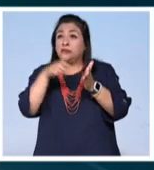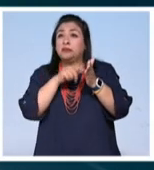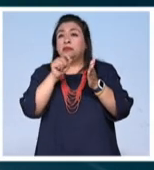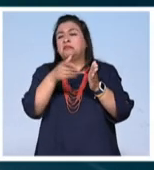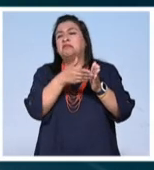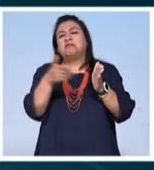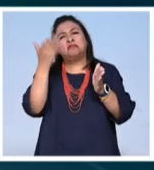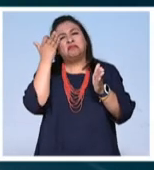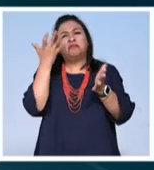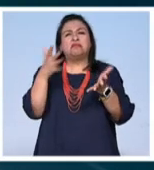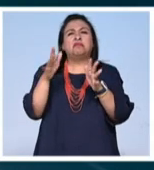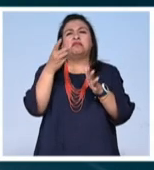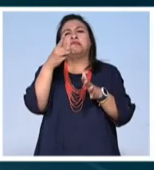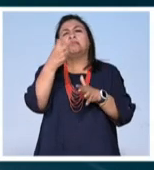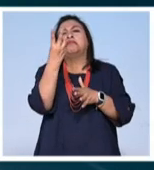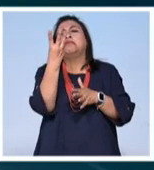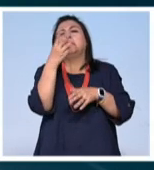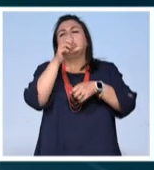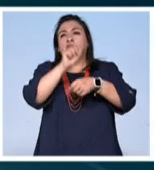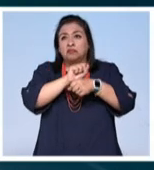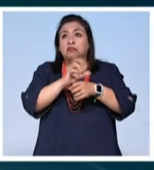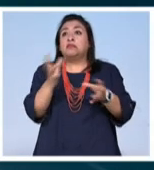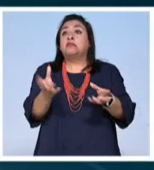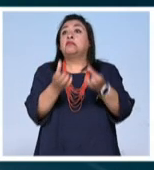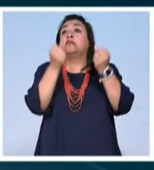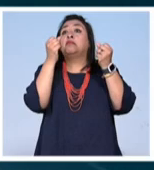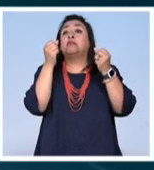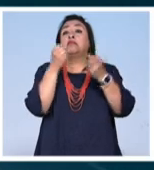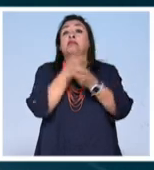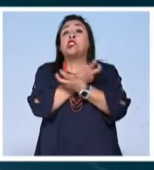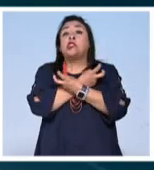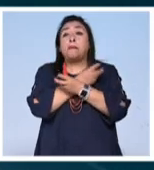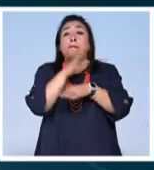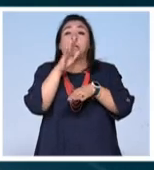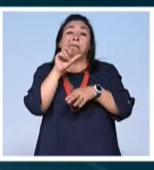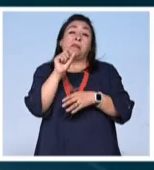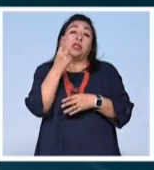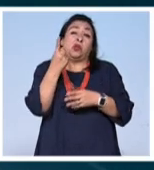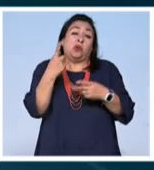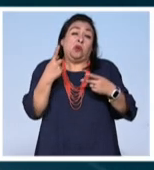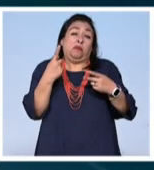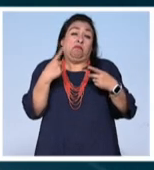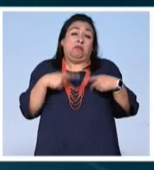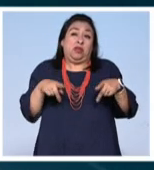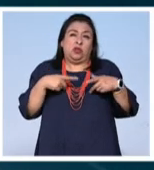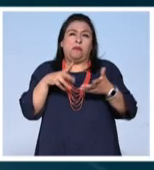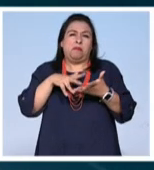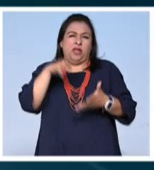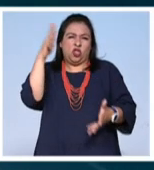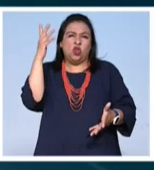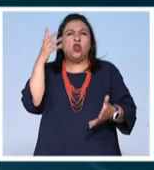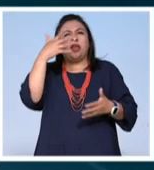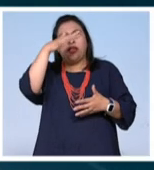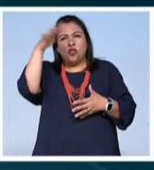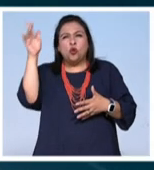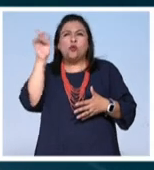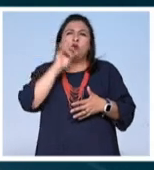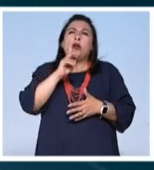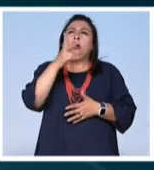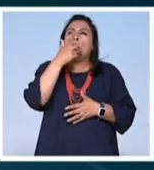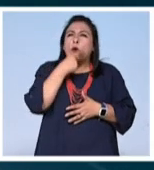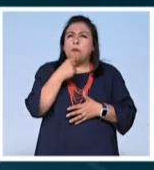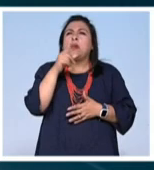en un plazo de aproximadamente tres semanas, se recuperaron osamentas de al menos 21 individuos, en su mayoría adultos femeninos y masculinos,